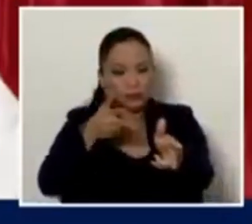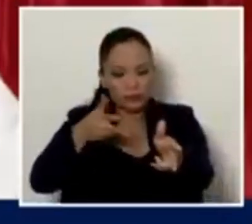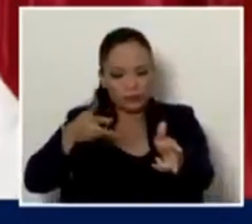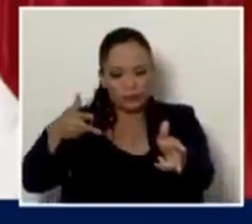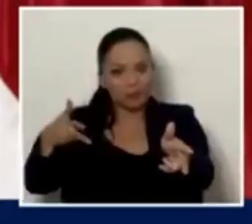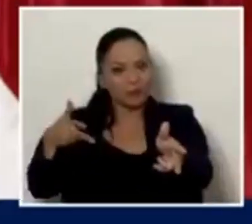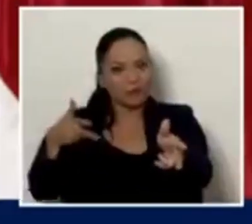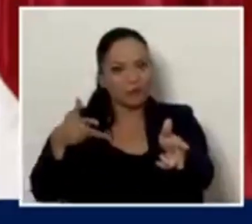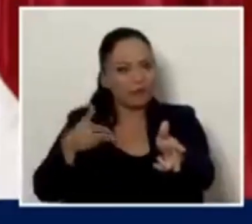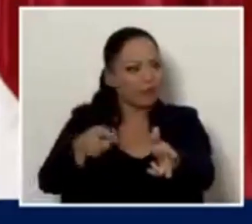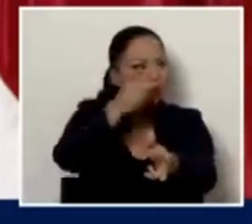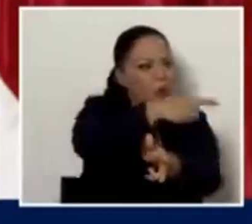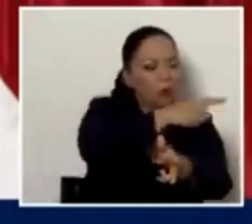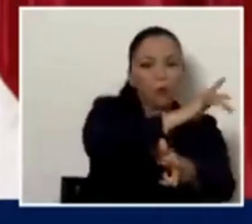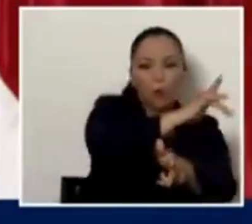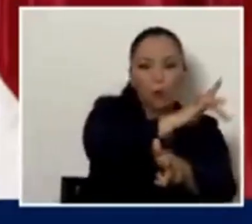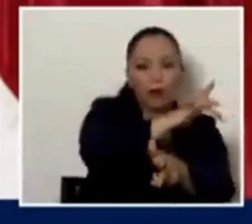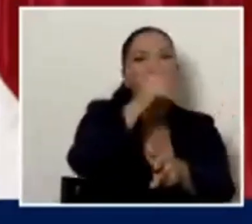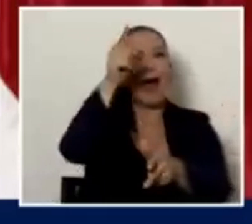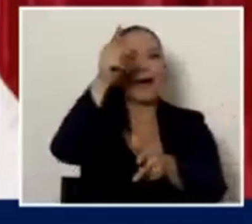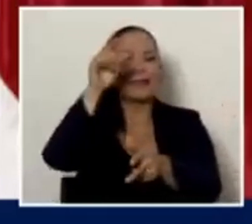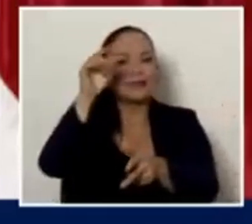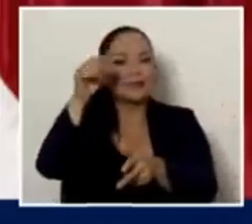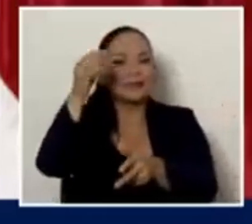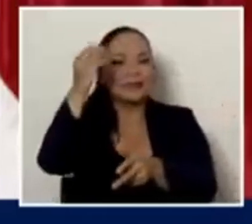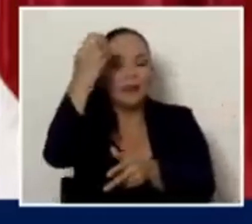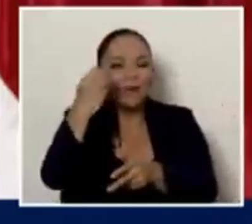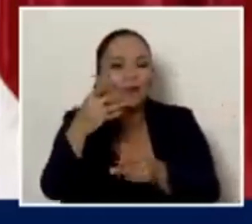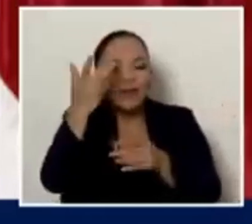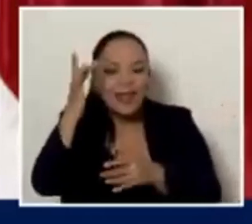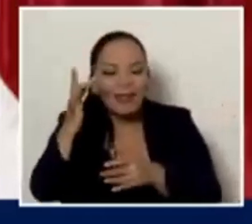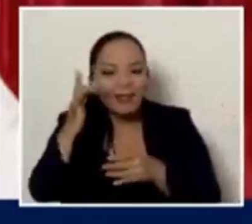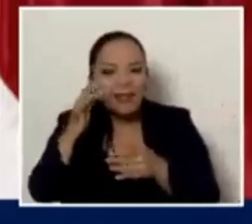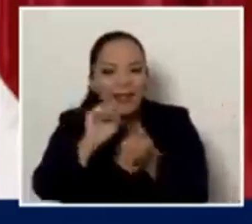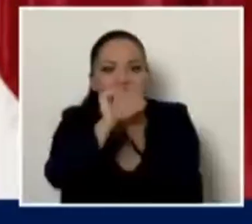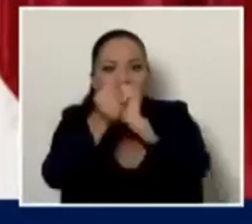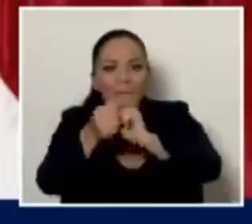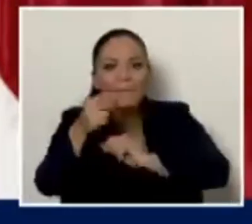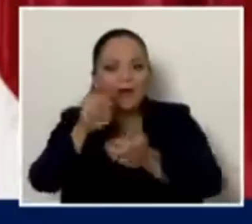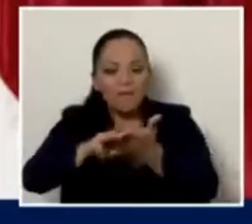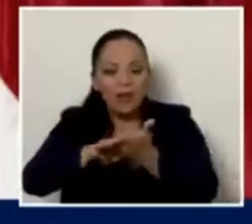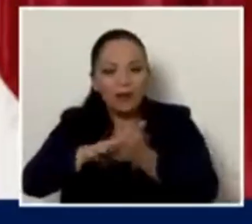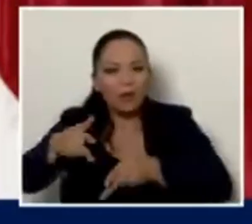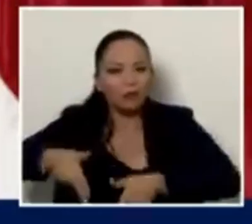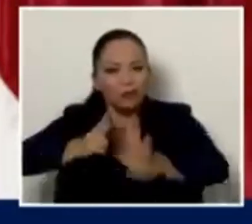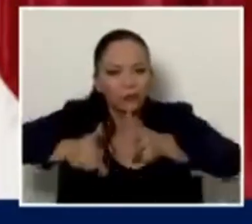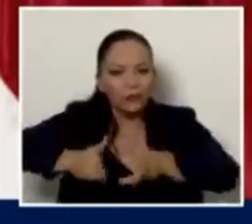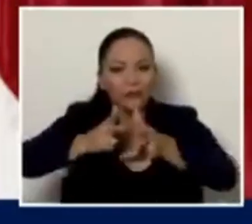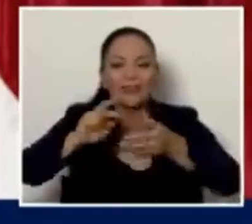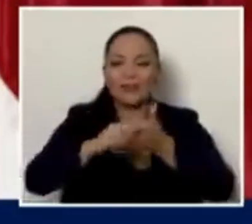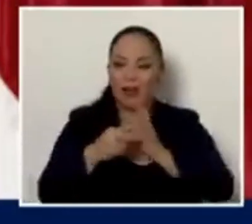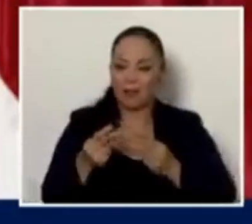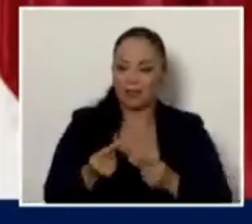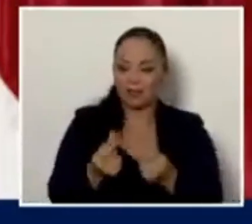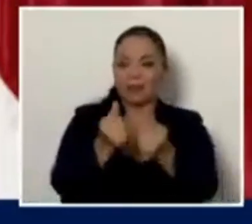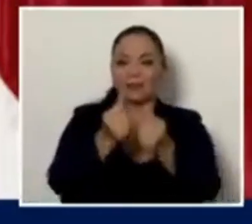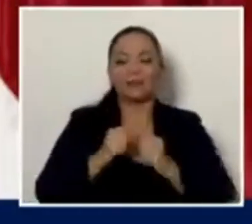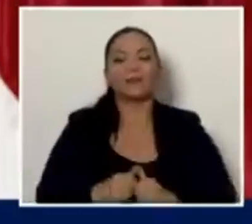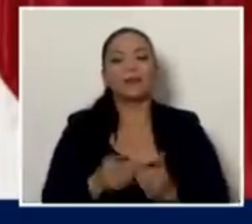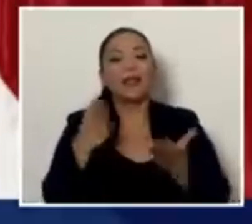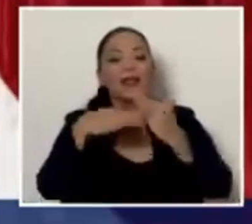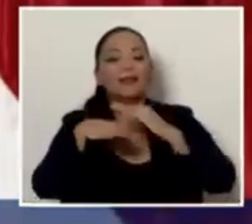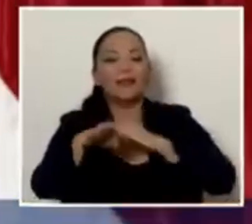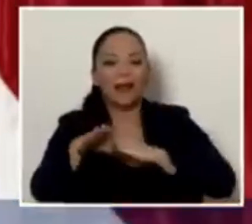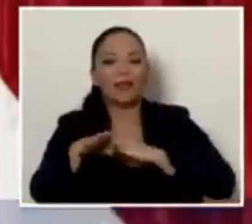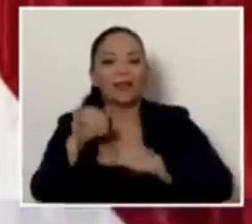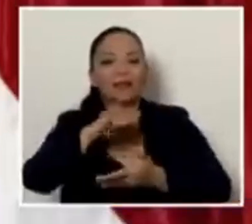se cambia para poder regular la entrada al centro de San José sin que tenga que estar